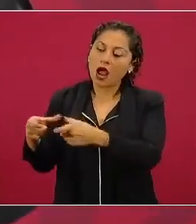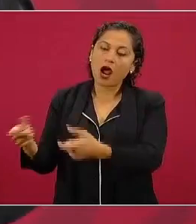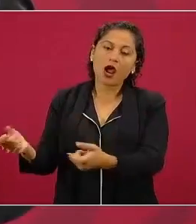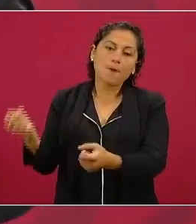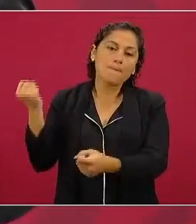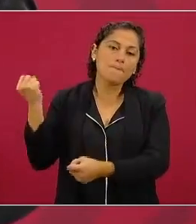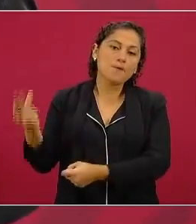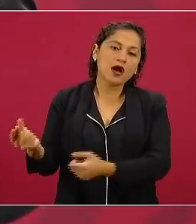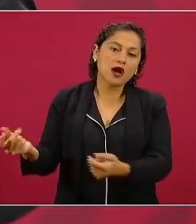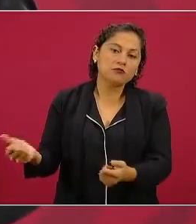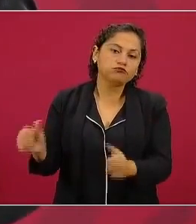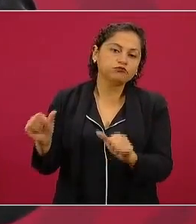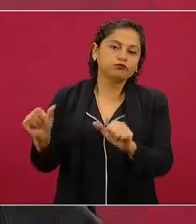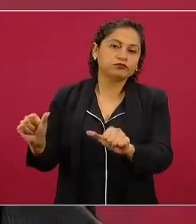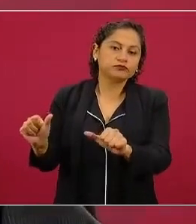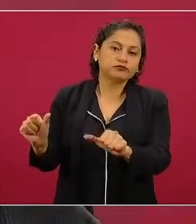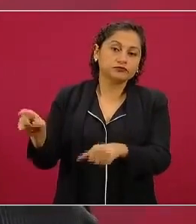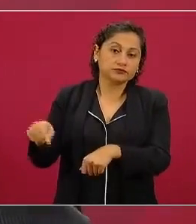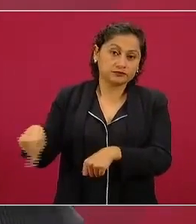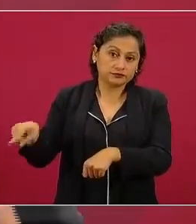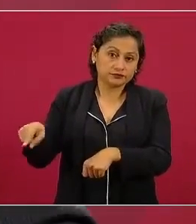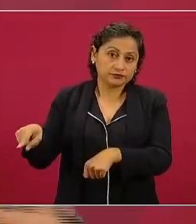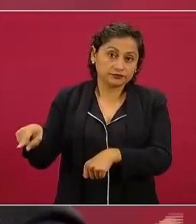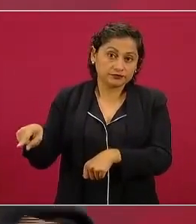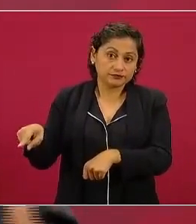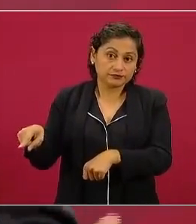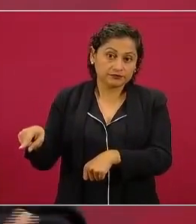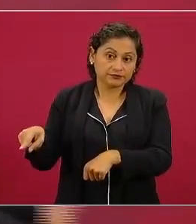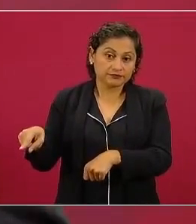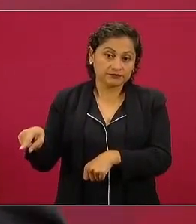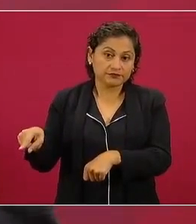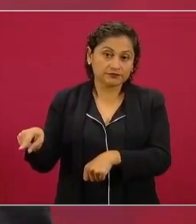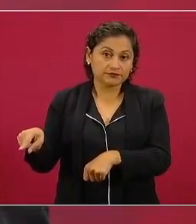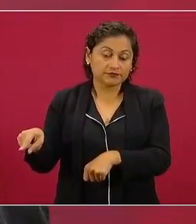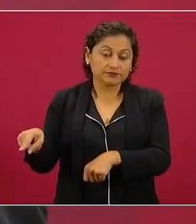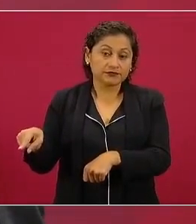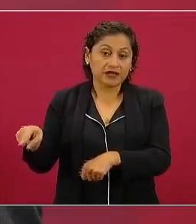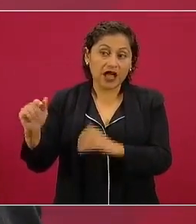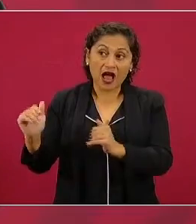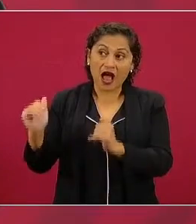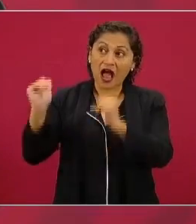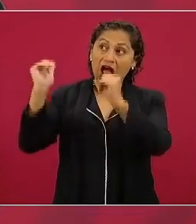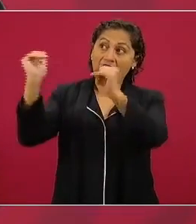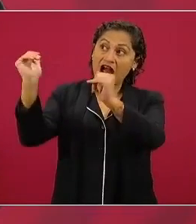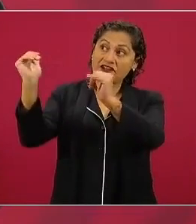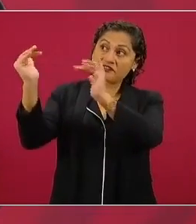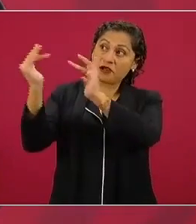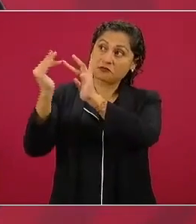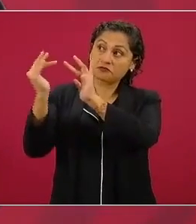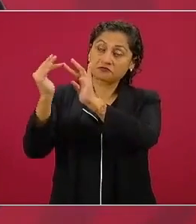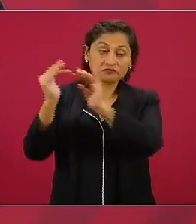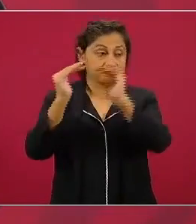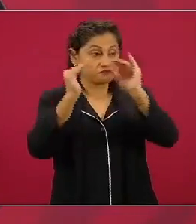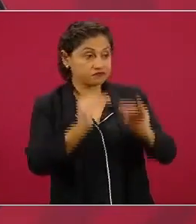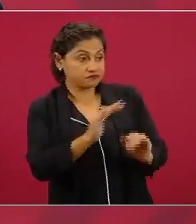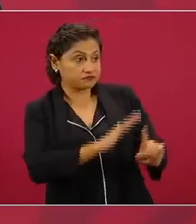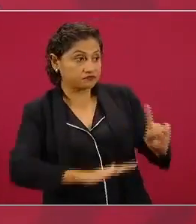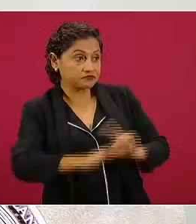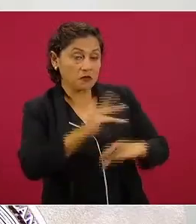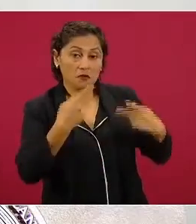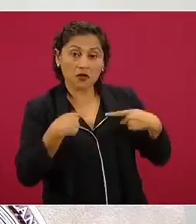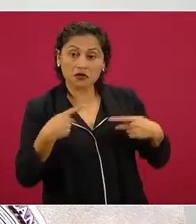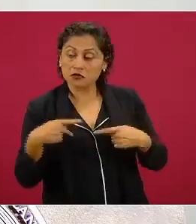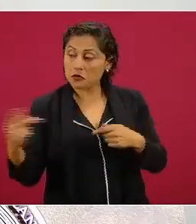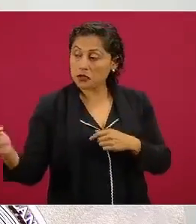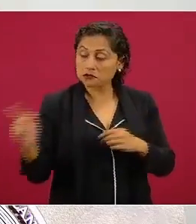nubes, como no tienen comunicación con la gente, porque